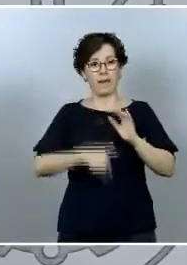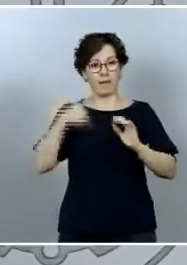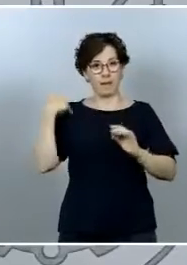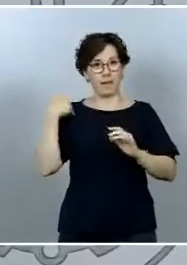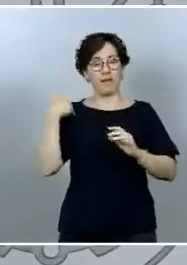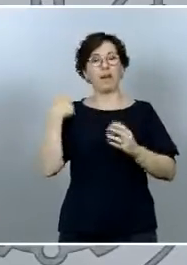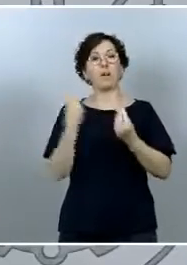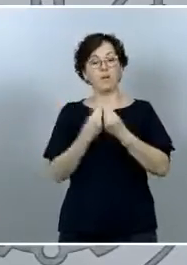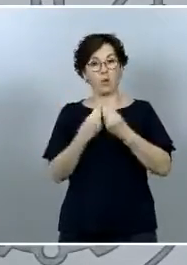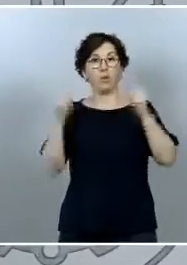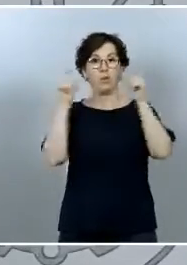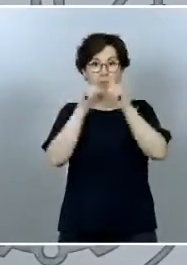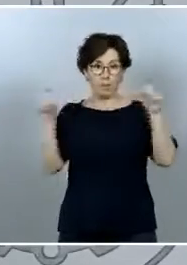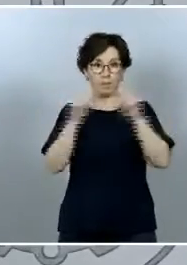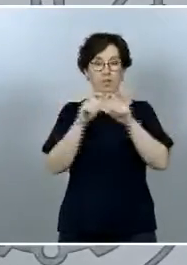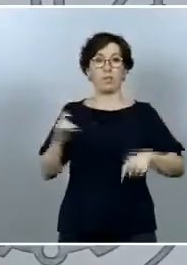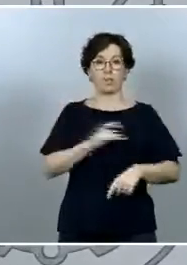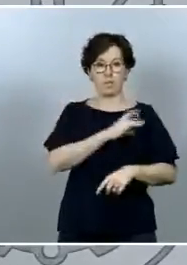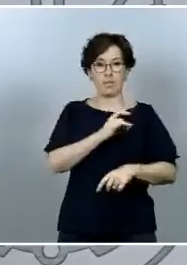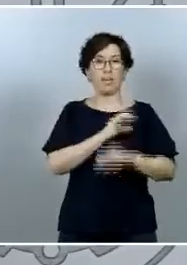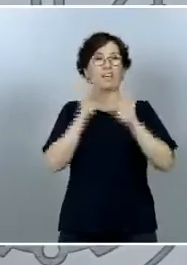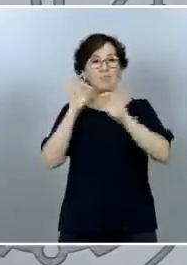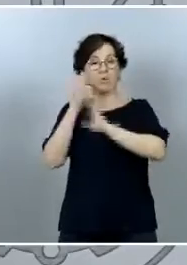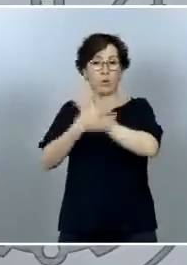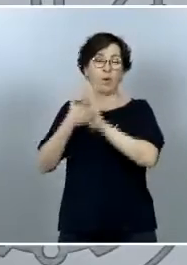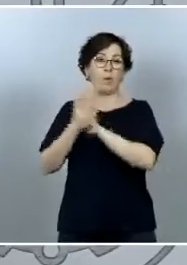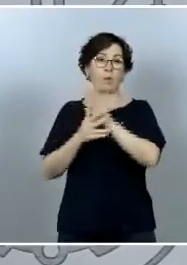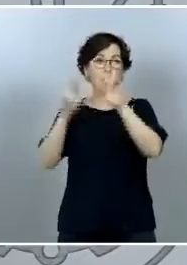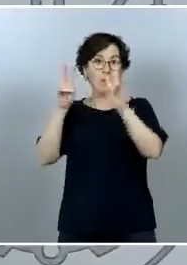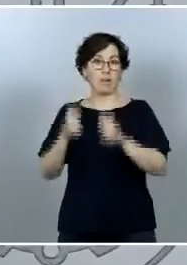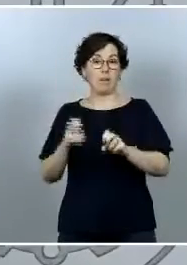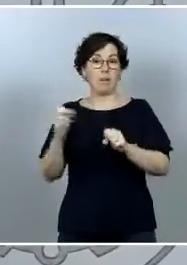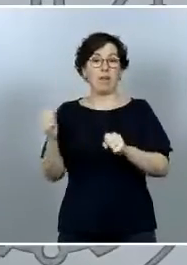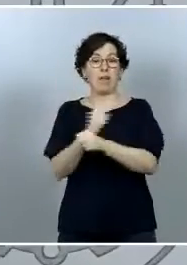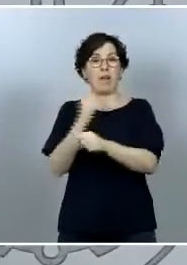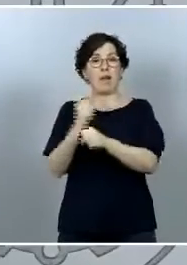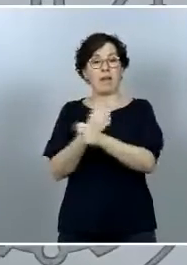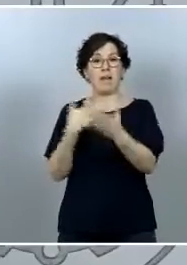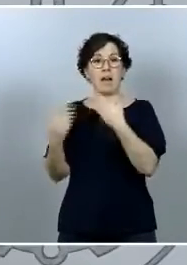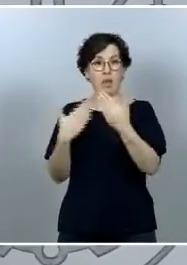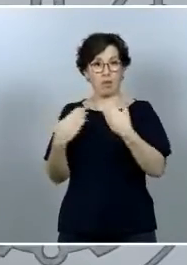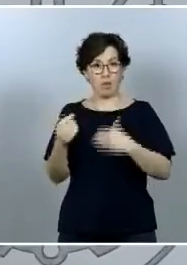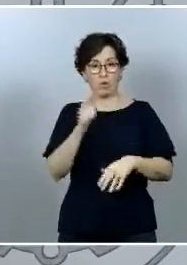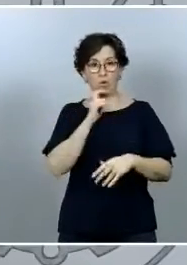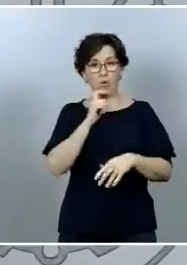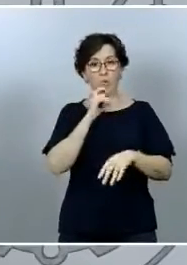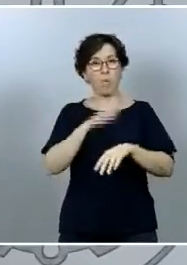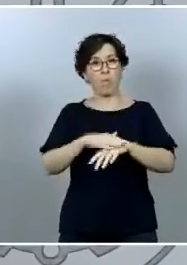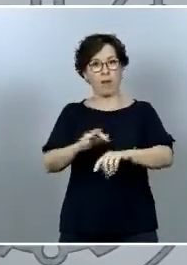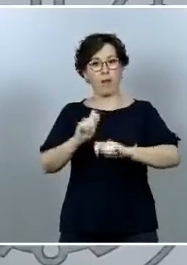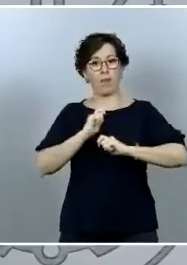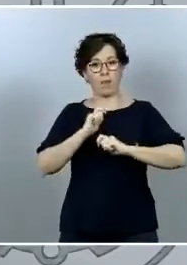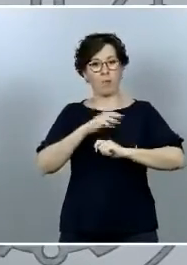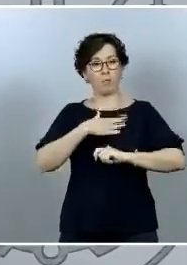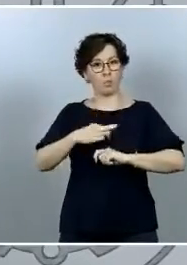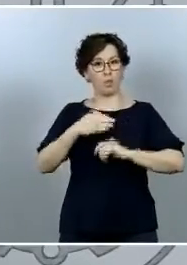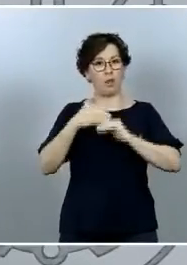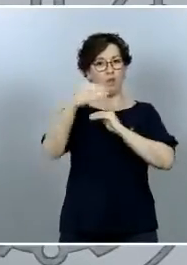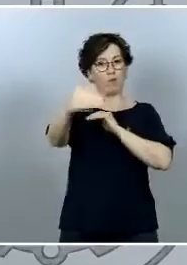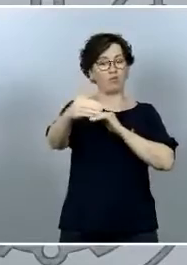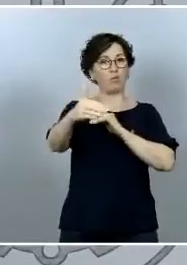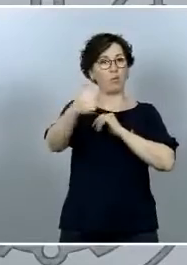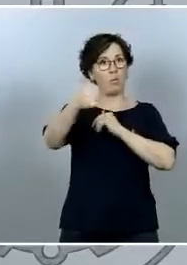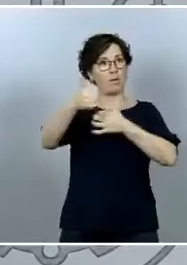en la parte que corresponde a las relaciones laborales que nos permita plantear un horizonte cierto a la industria del turismo